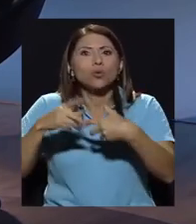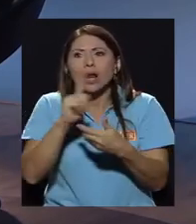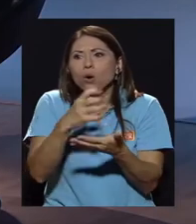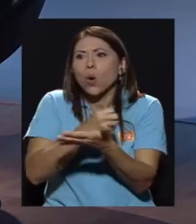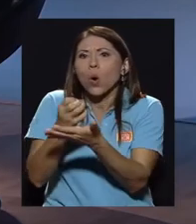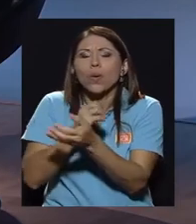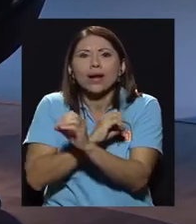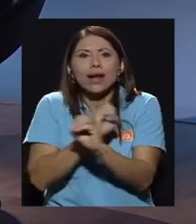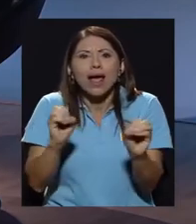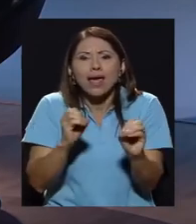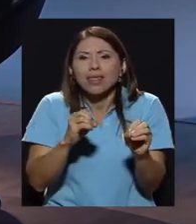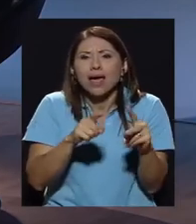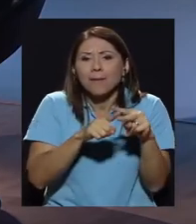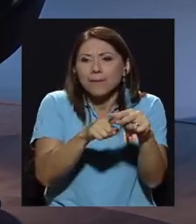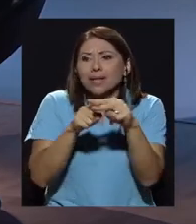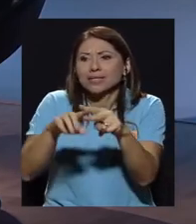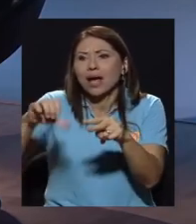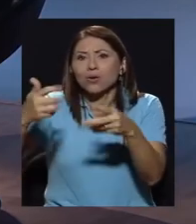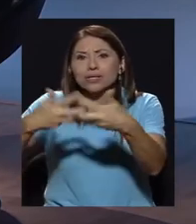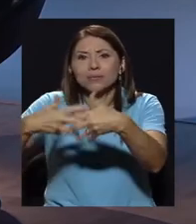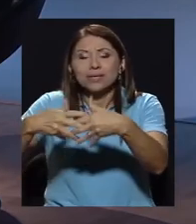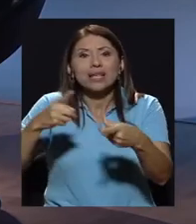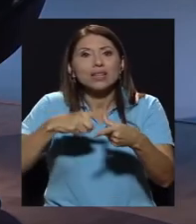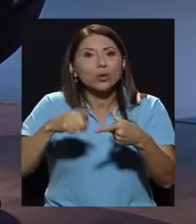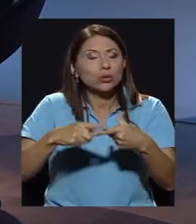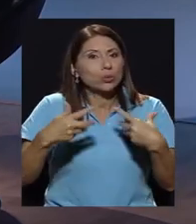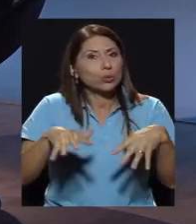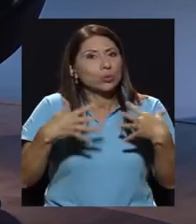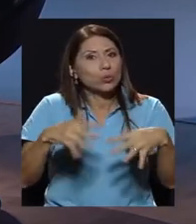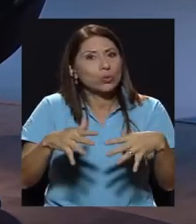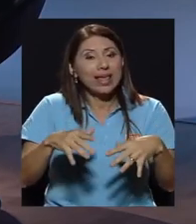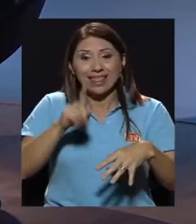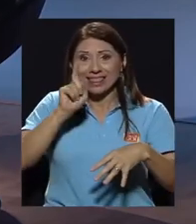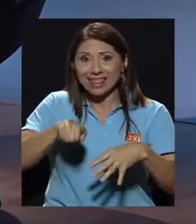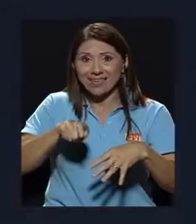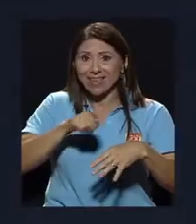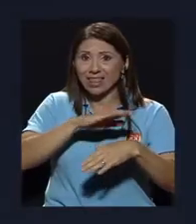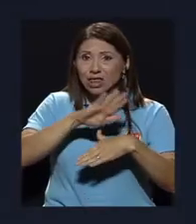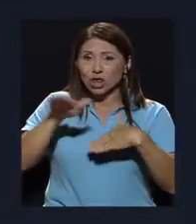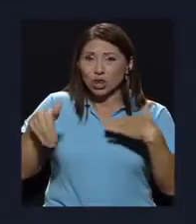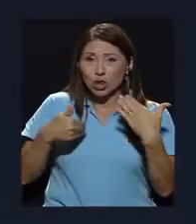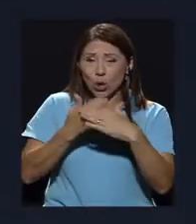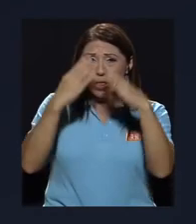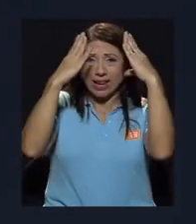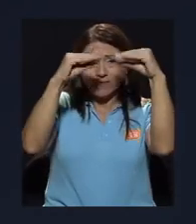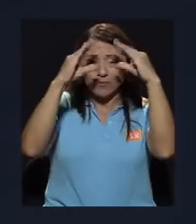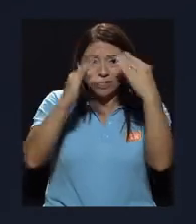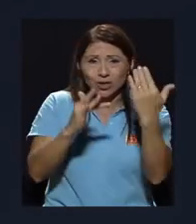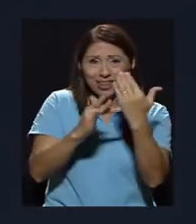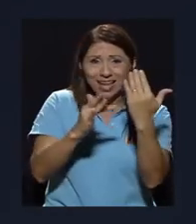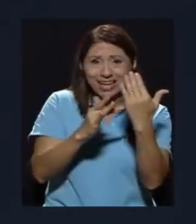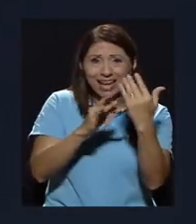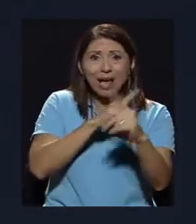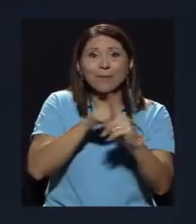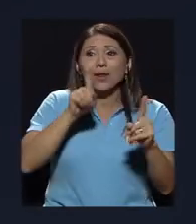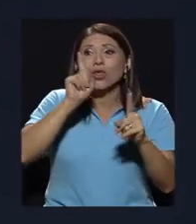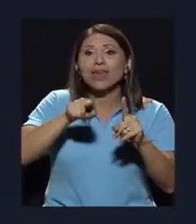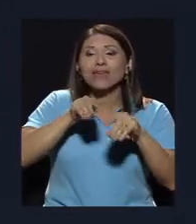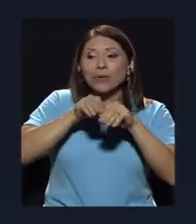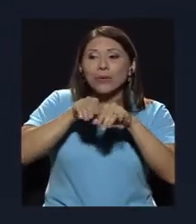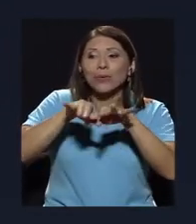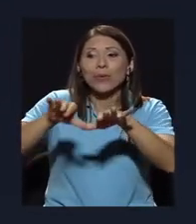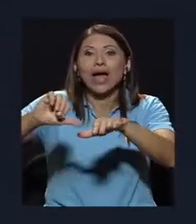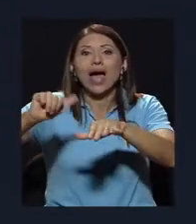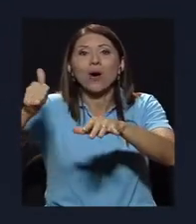o sea ¿verdad? tienen que dar la información sobre toda su información técnica pero tienen que pasar a los demás operadores para que ellos puedan